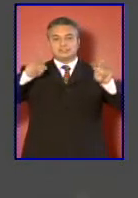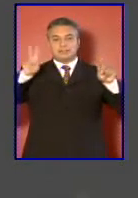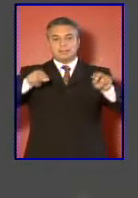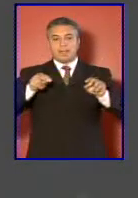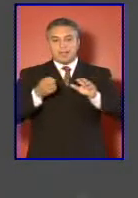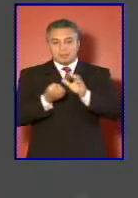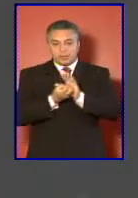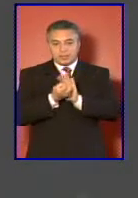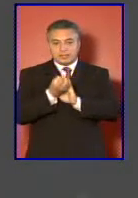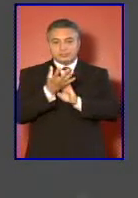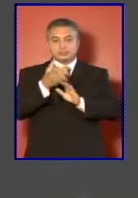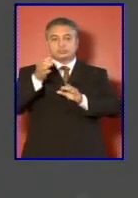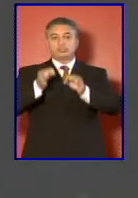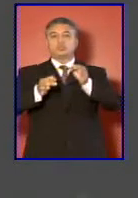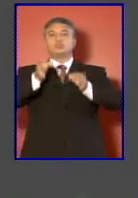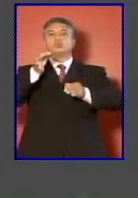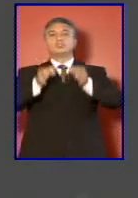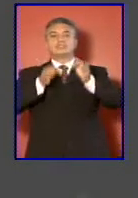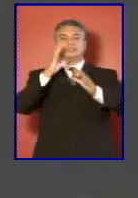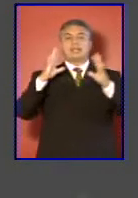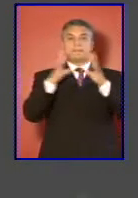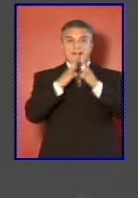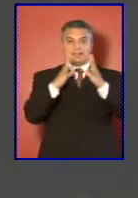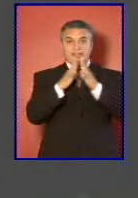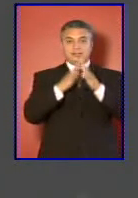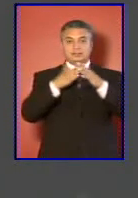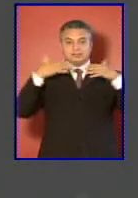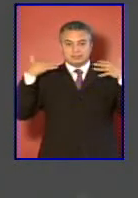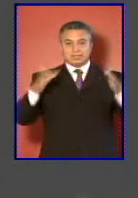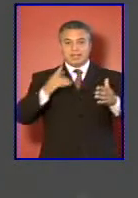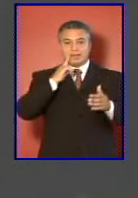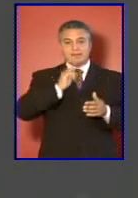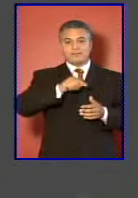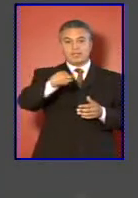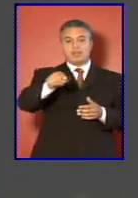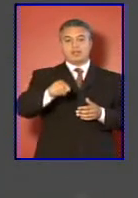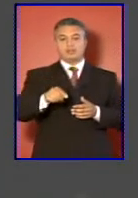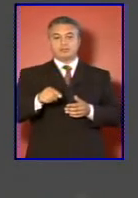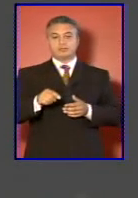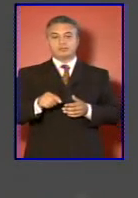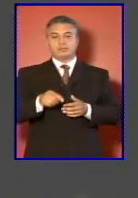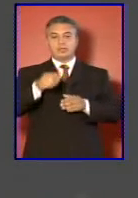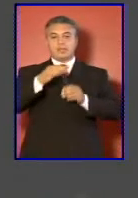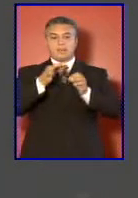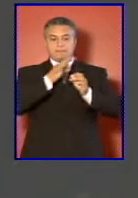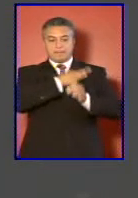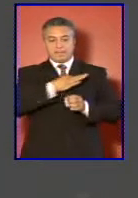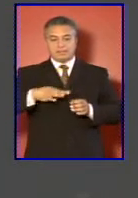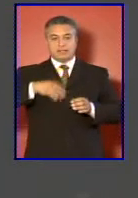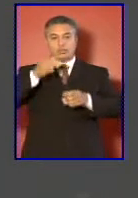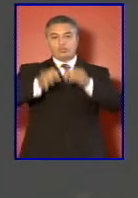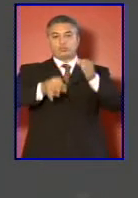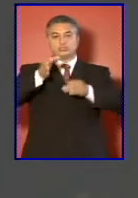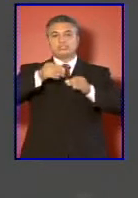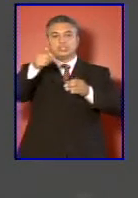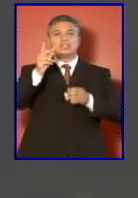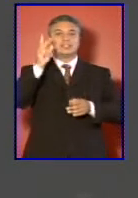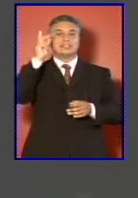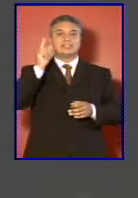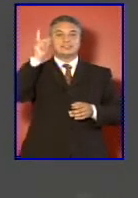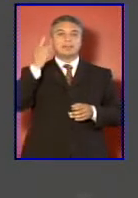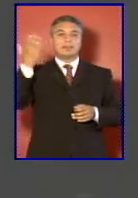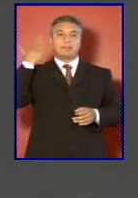de la justicia militar se ha enviado ya a la CECPRES y al Ministerio de Justicia en diciembre pasado